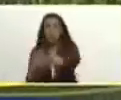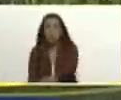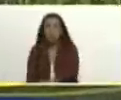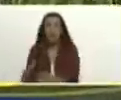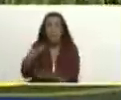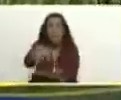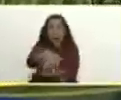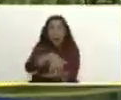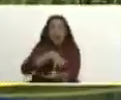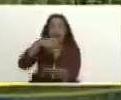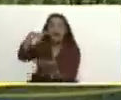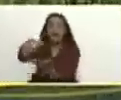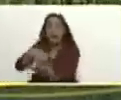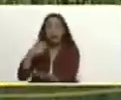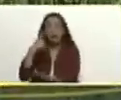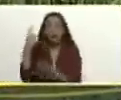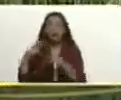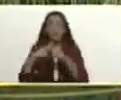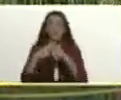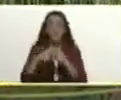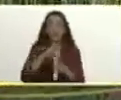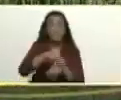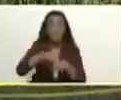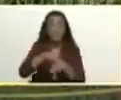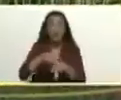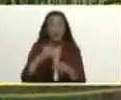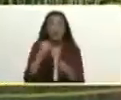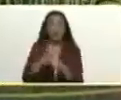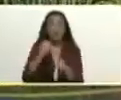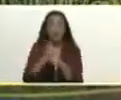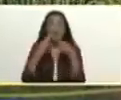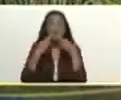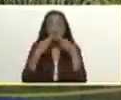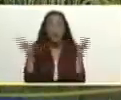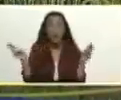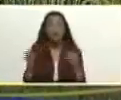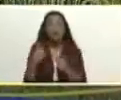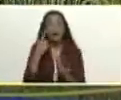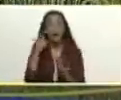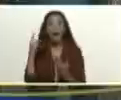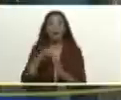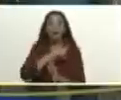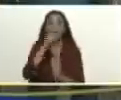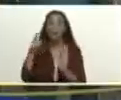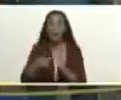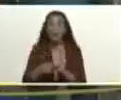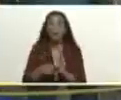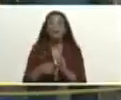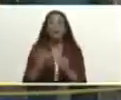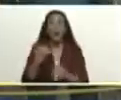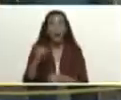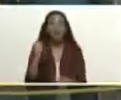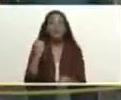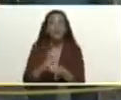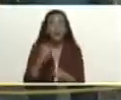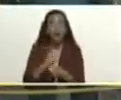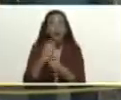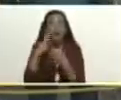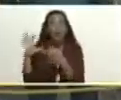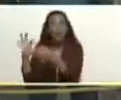maquinaria también del Ministerio de Obras Públicas. Es decir que estamos trabajando